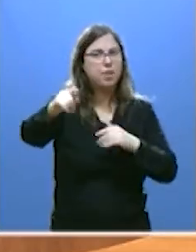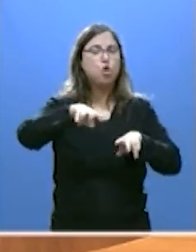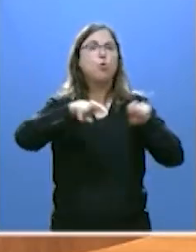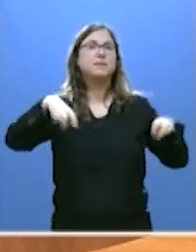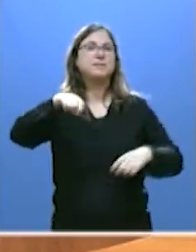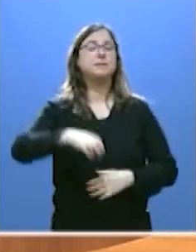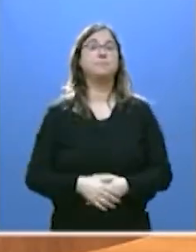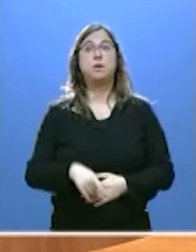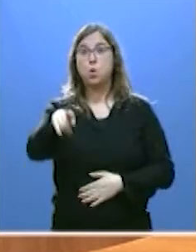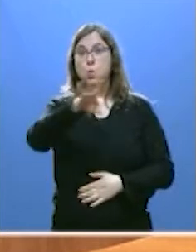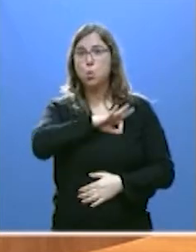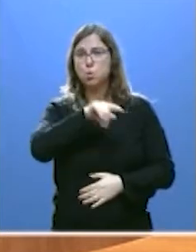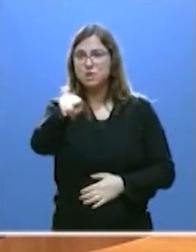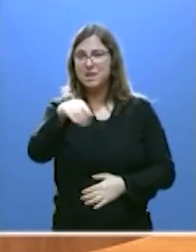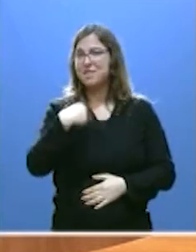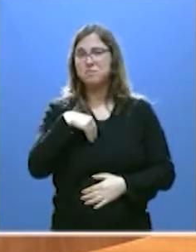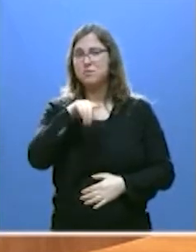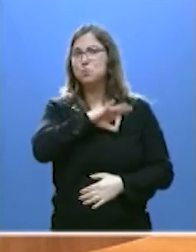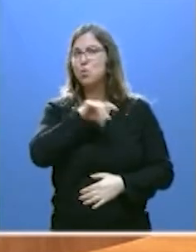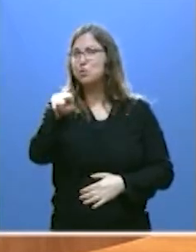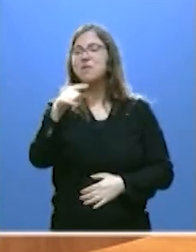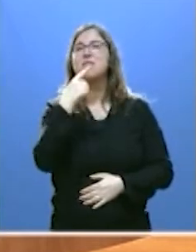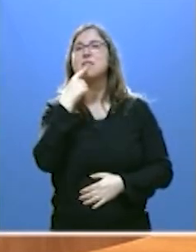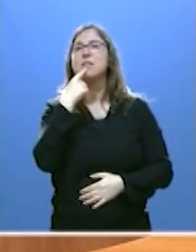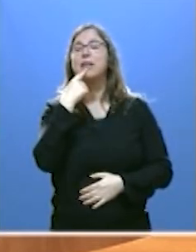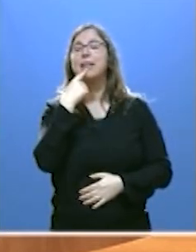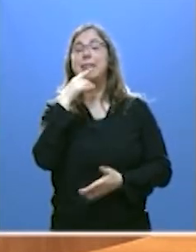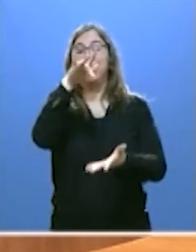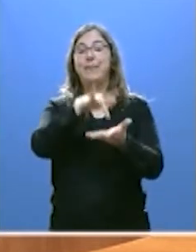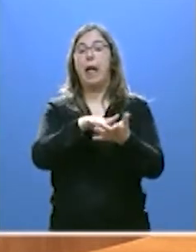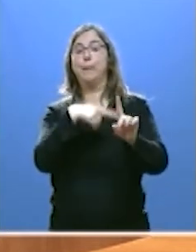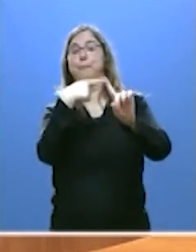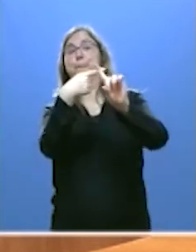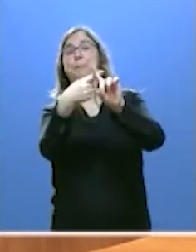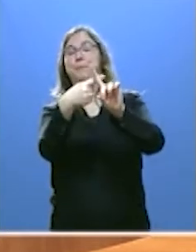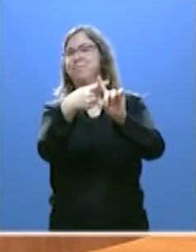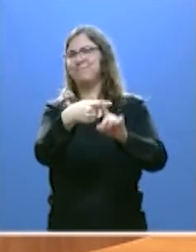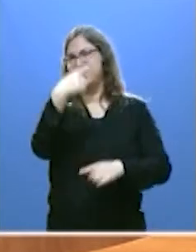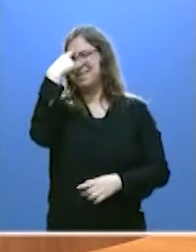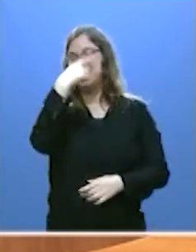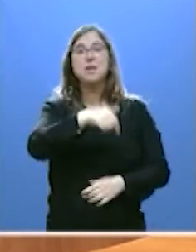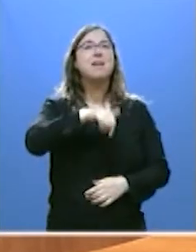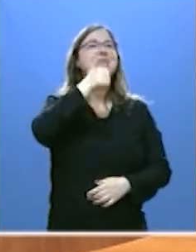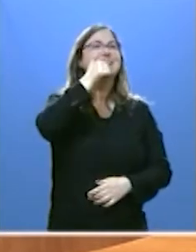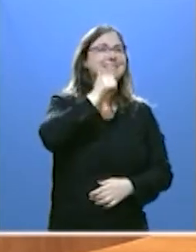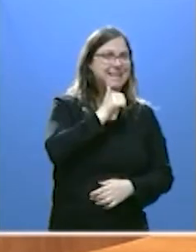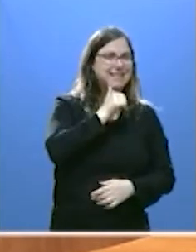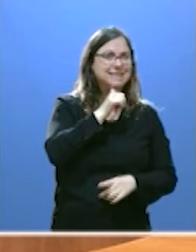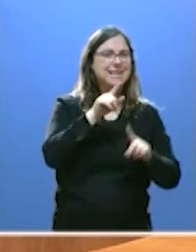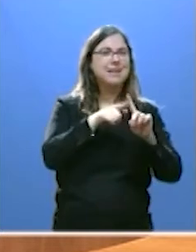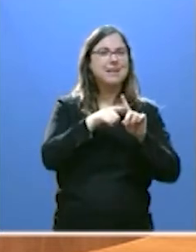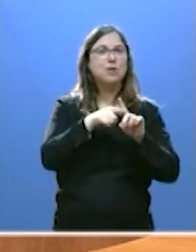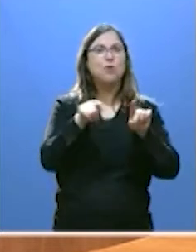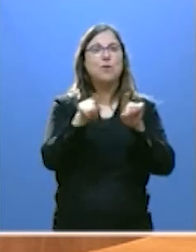Usted mismo habrá marcado este día con una cruz en su calendario y Sánchez con una muesca